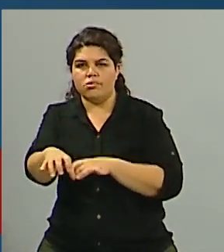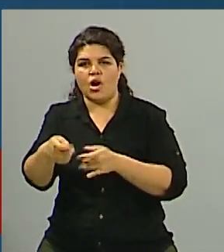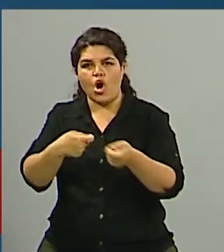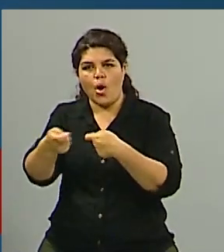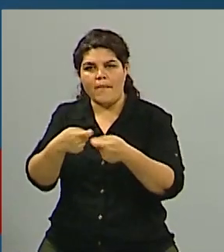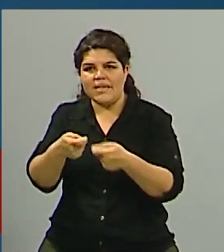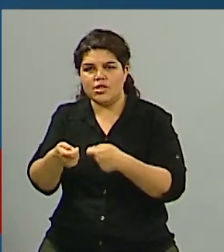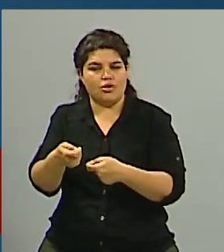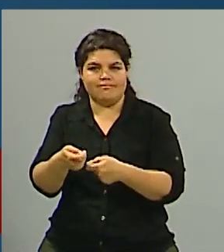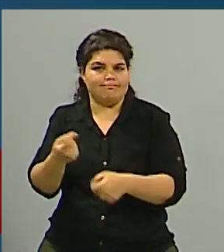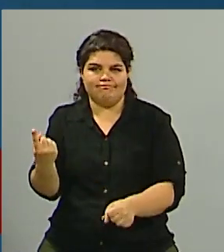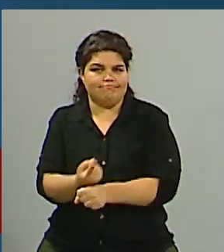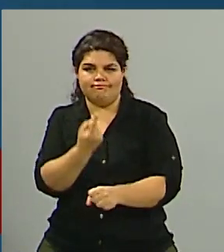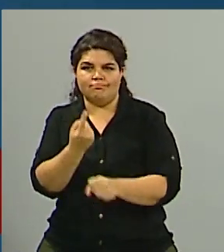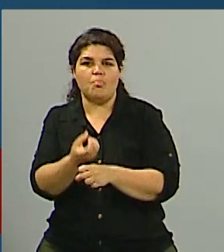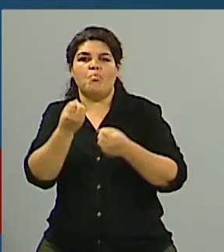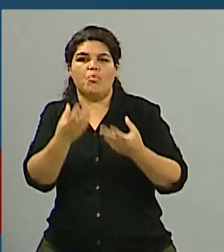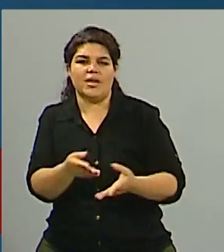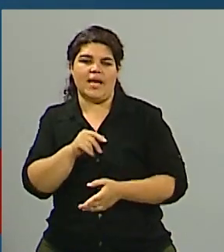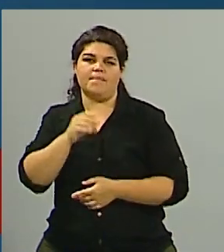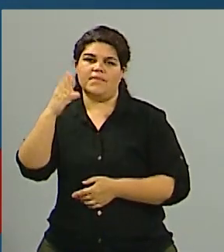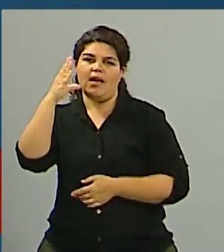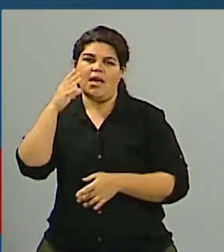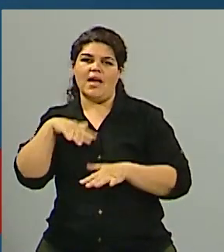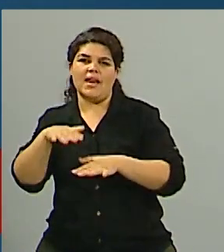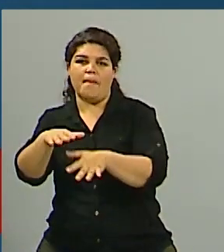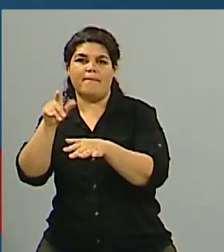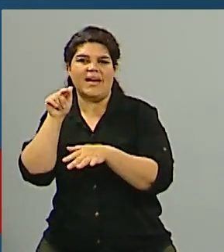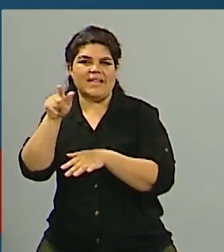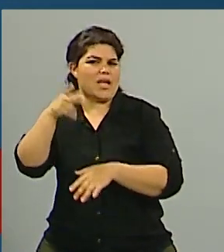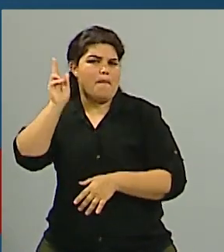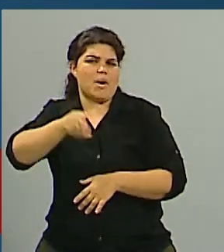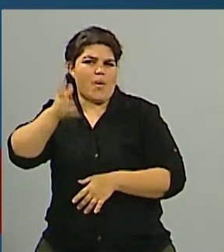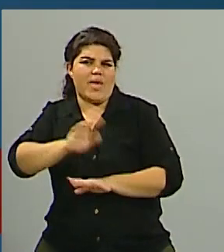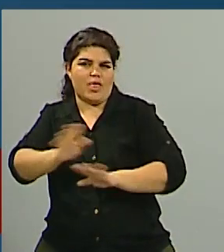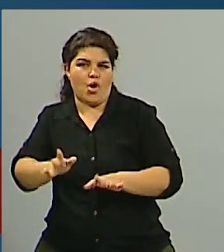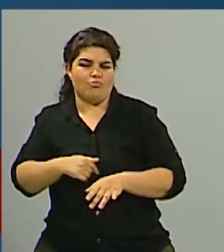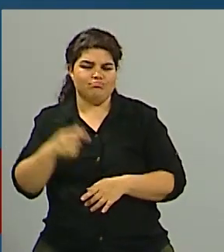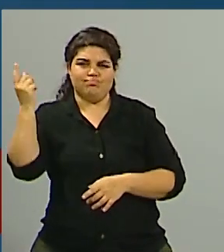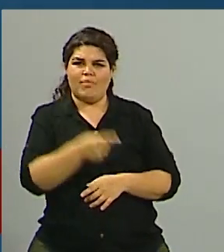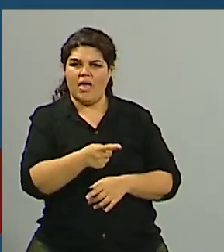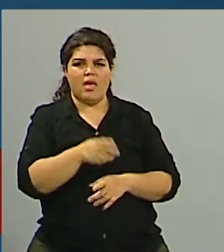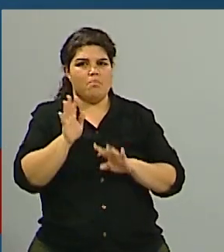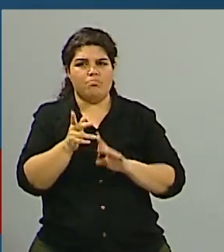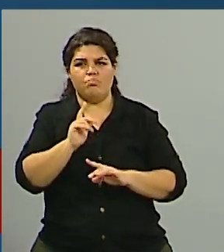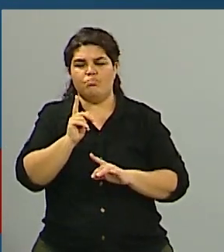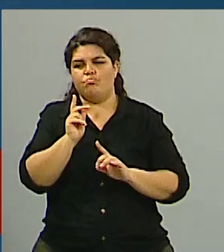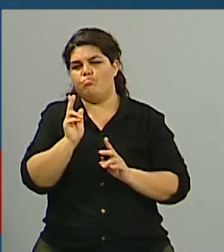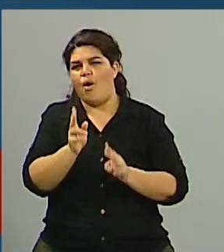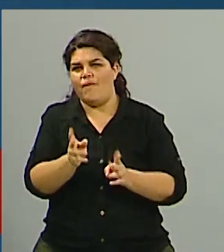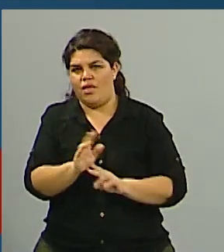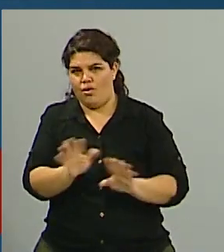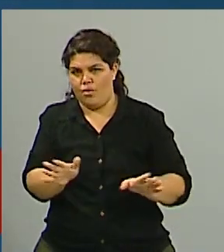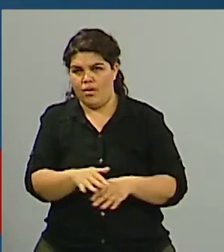los argentinos y argentinos. Y esta situación también es denunciada internacionalmente por